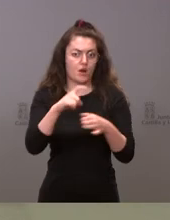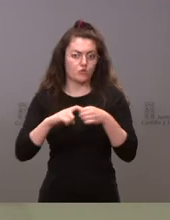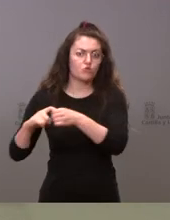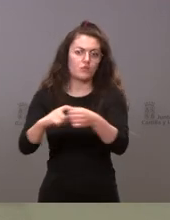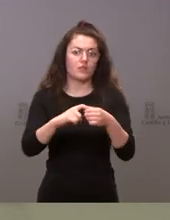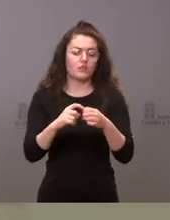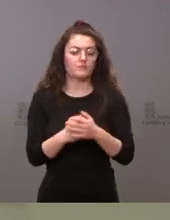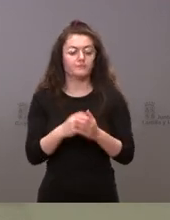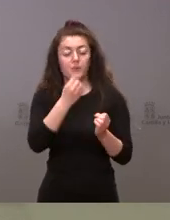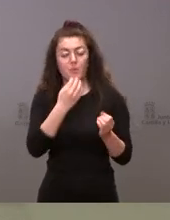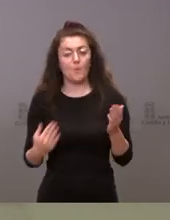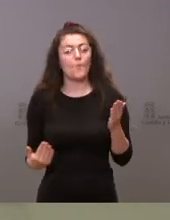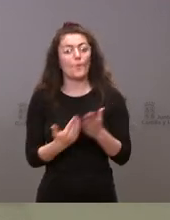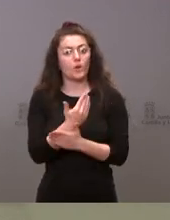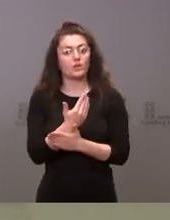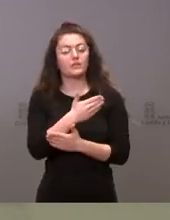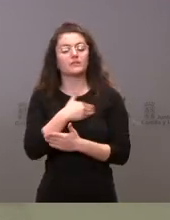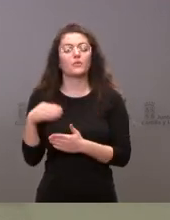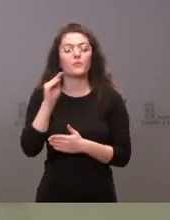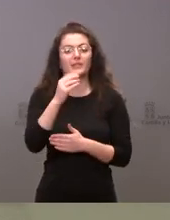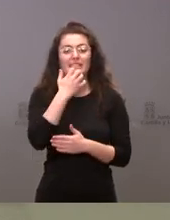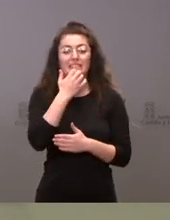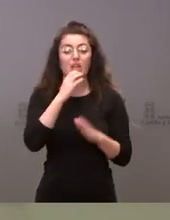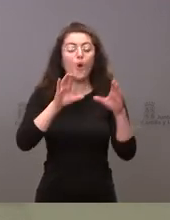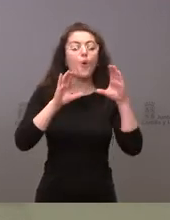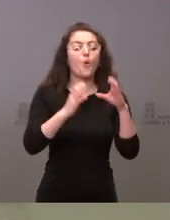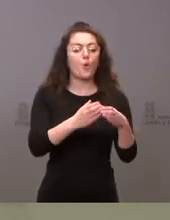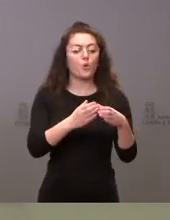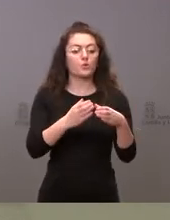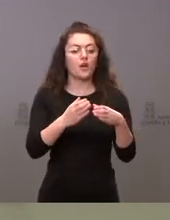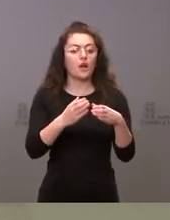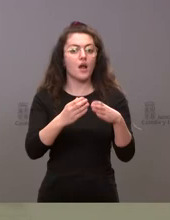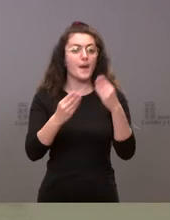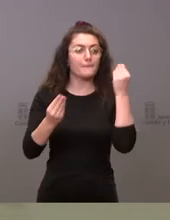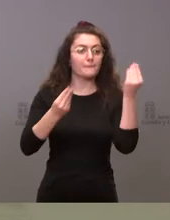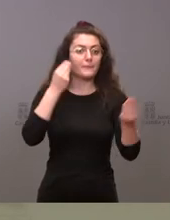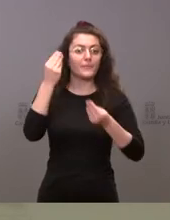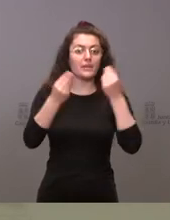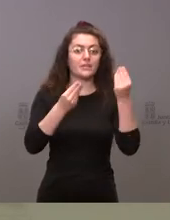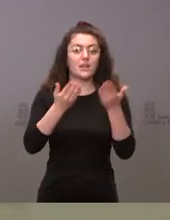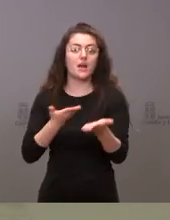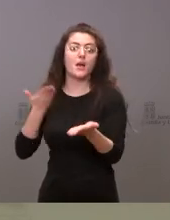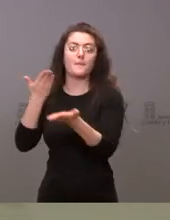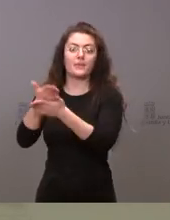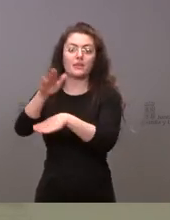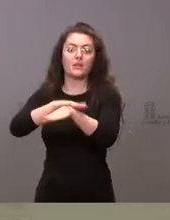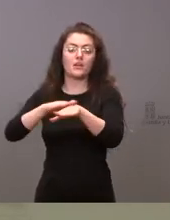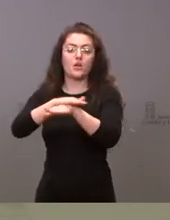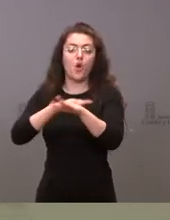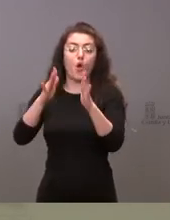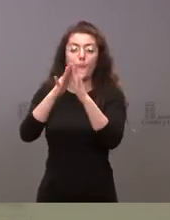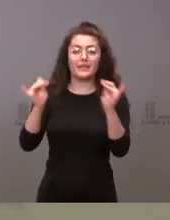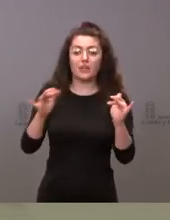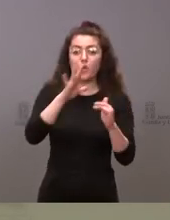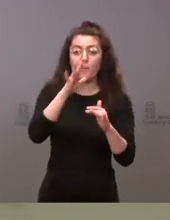Sí buenos días quería preguntar si la Junta tiene previsto solicitarle el Estado una compensación por la reducción de la recaudación de algunos impuestos